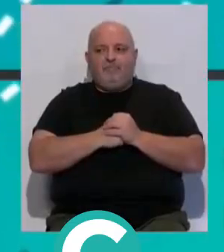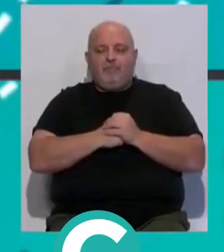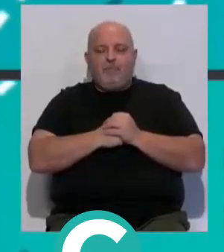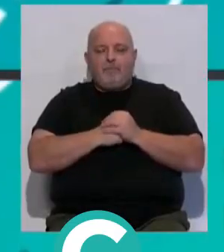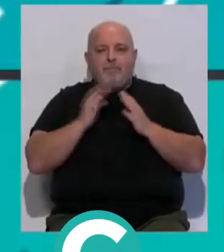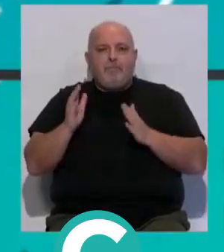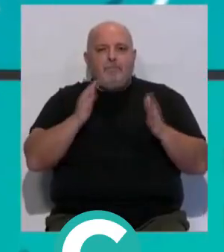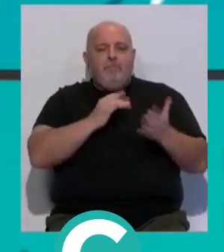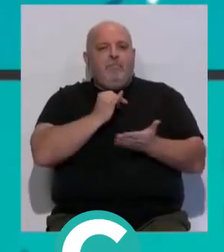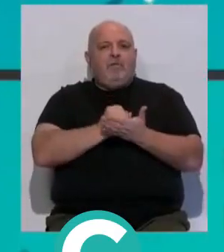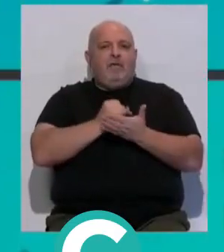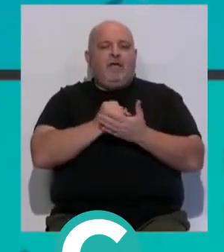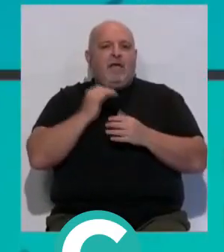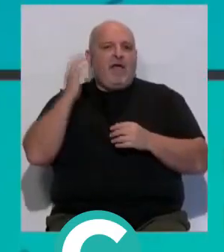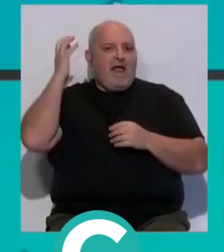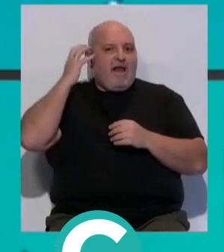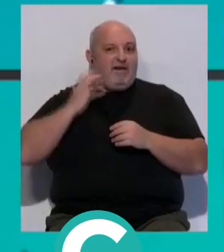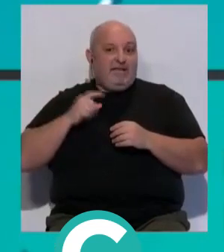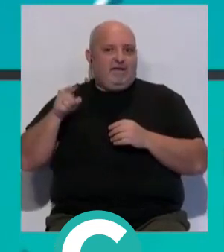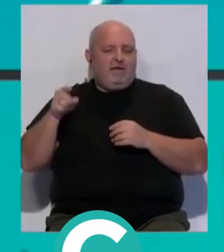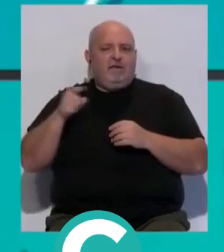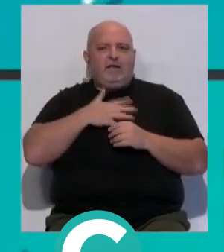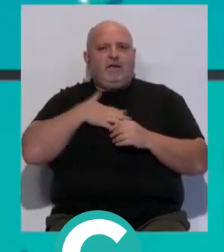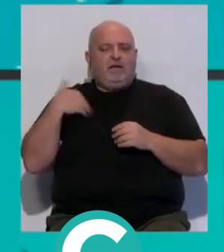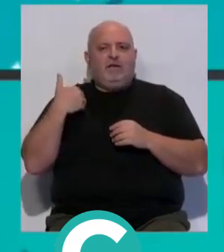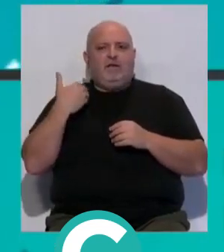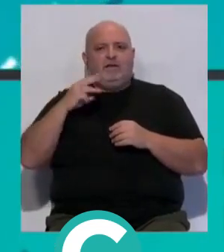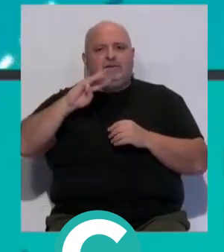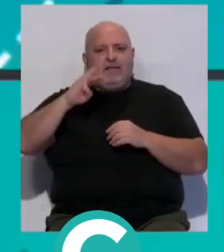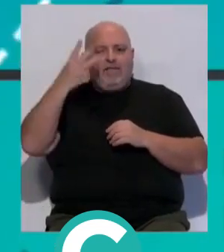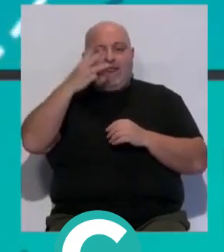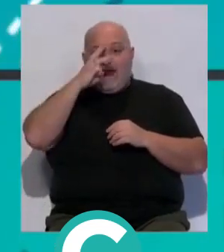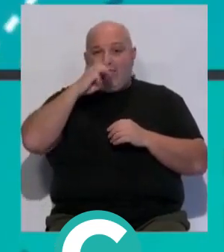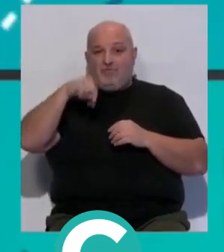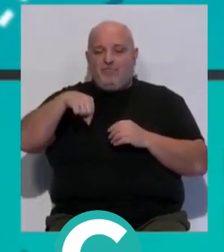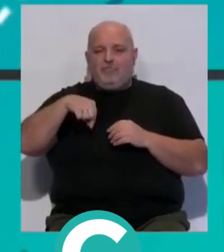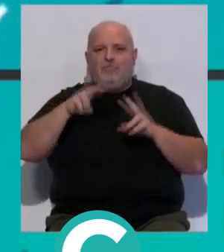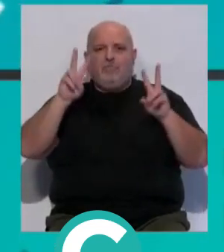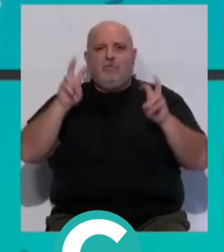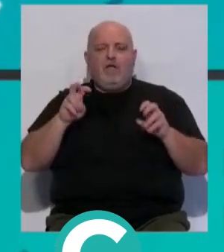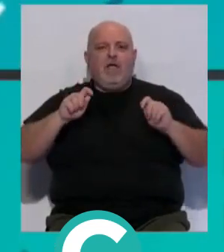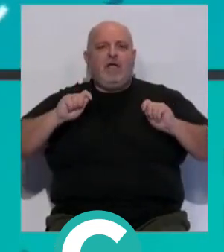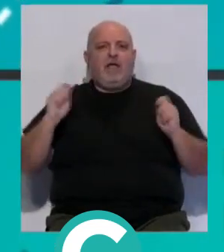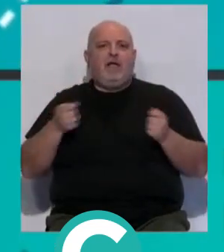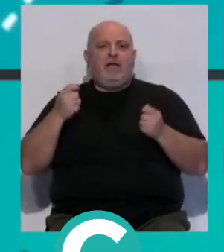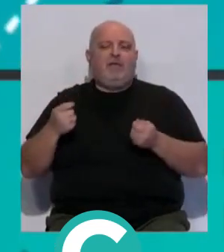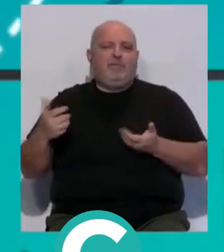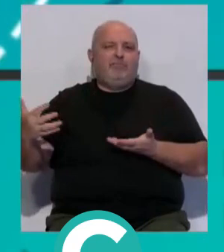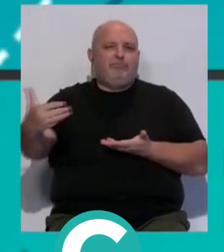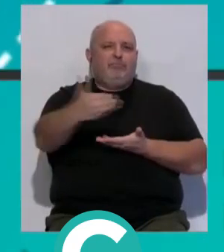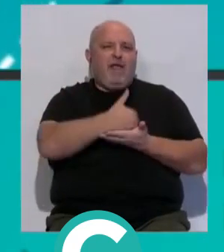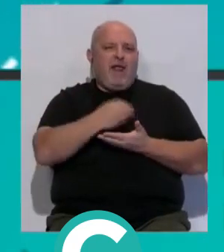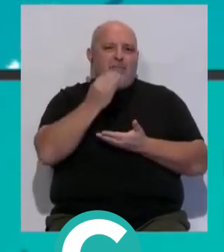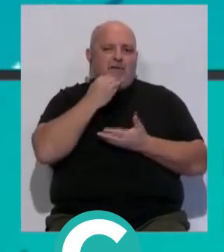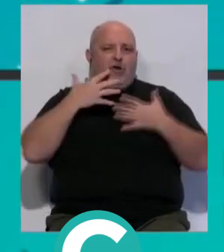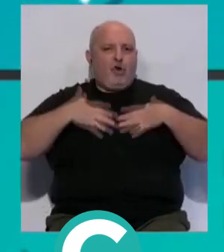Y el Instituto Rafael Alberti ha puesto en marcha por tercer año consecutivo una campaña de recogida de alimentos,